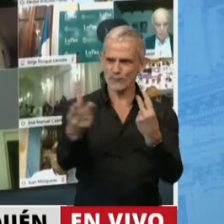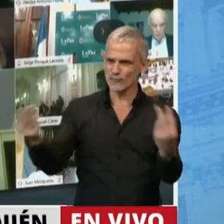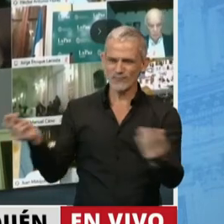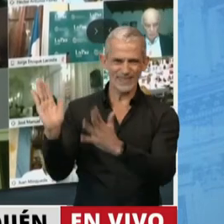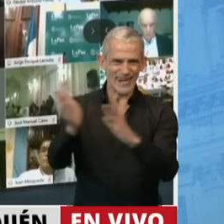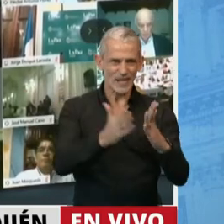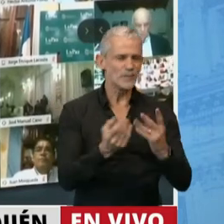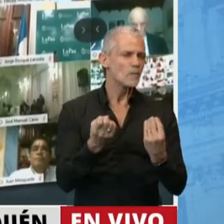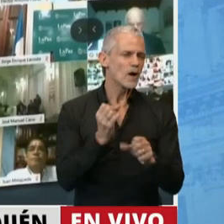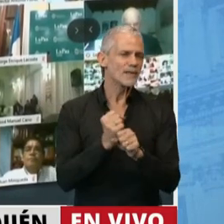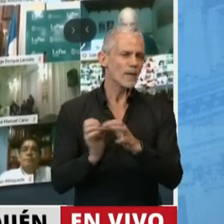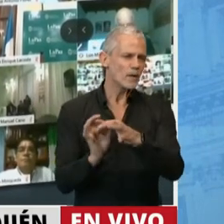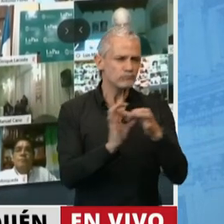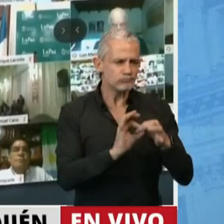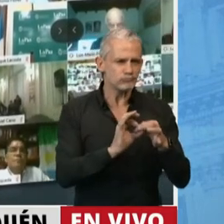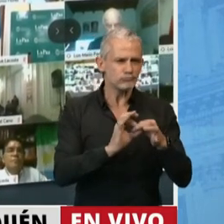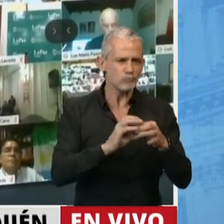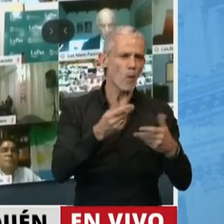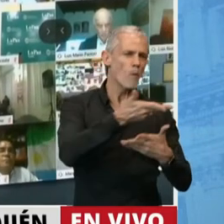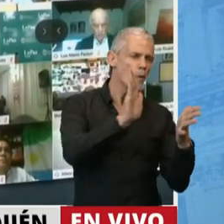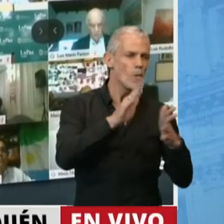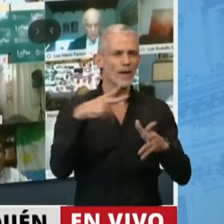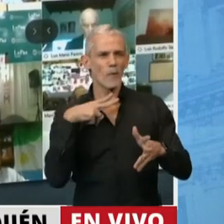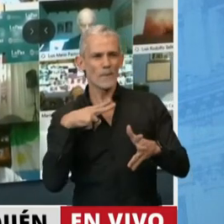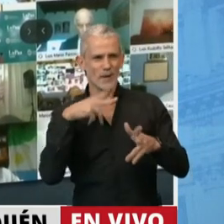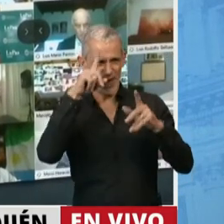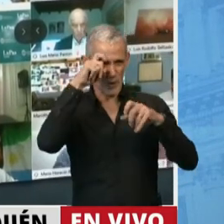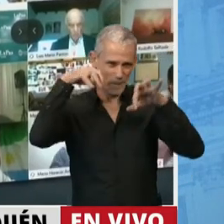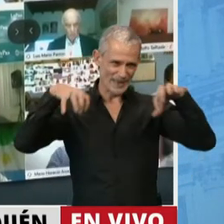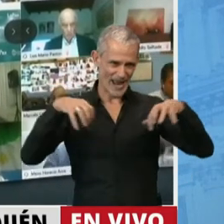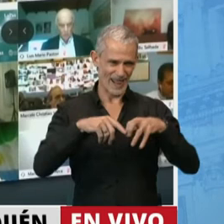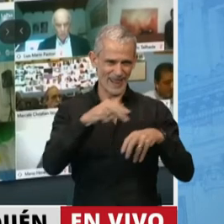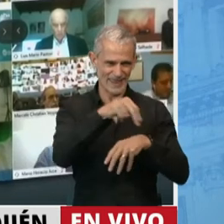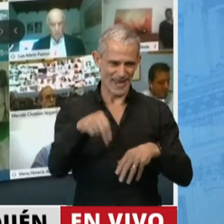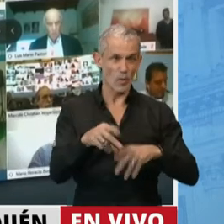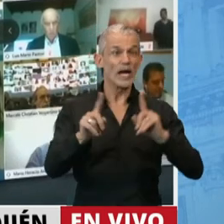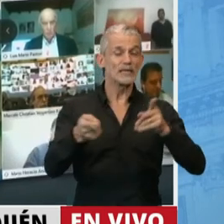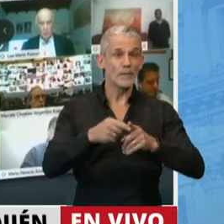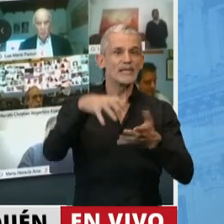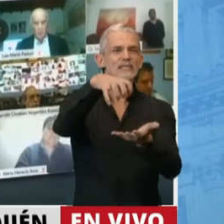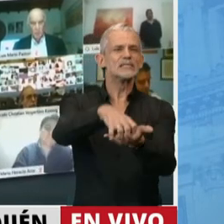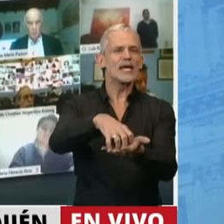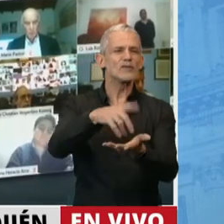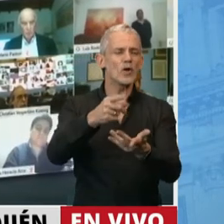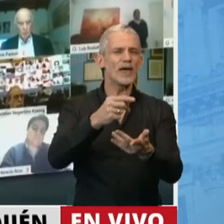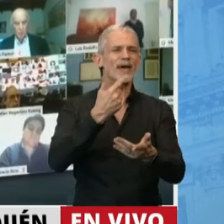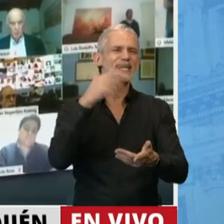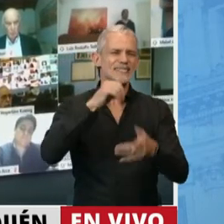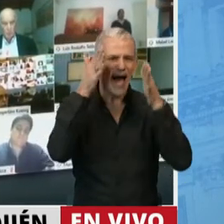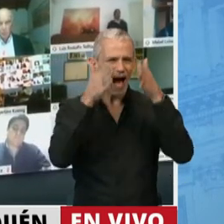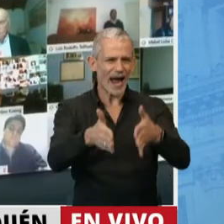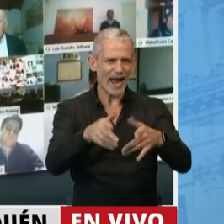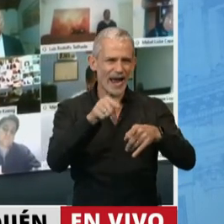trabajo articulado de CERCOG público y privado de salud de Neuquén. Además del centro regional de hemoterapia,